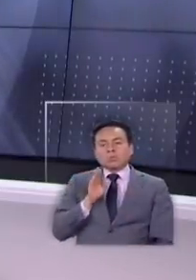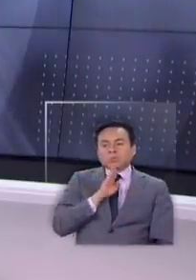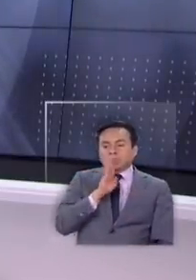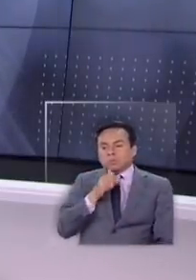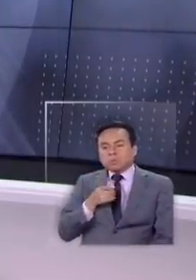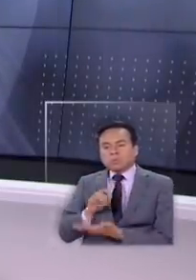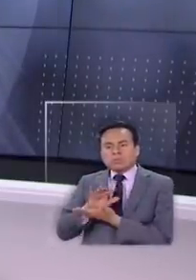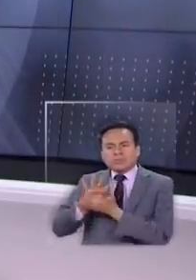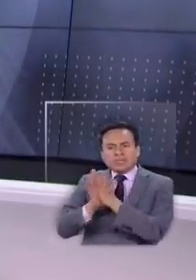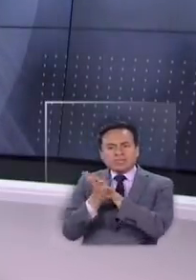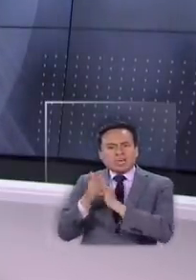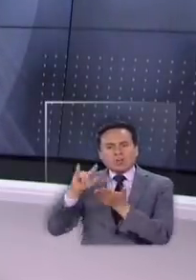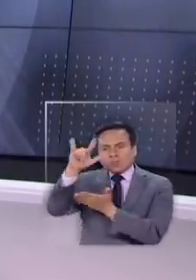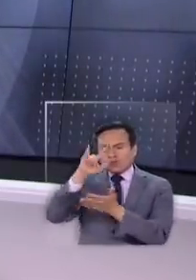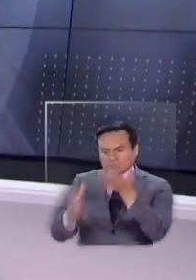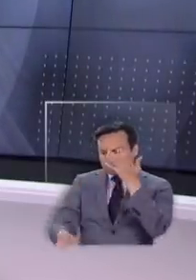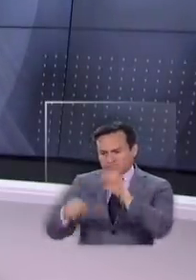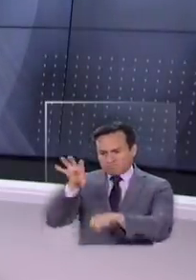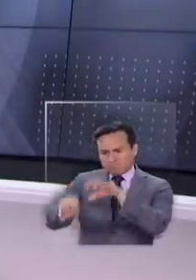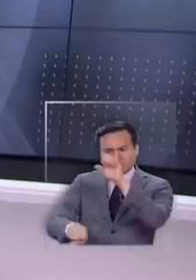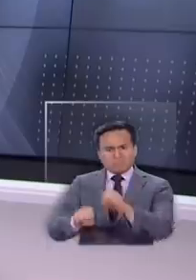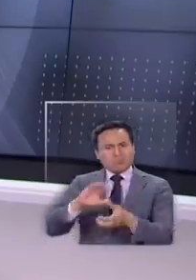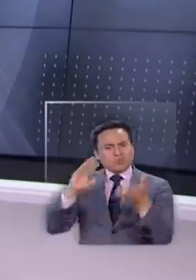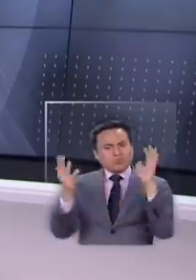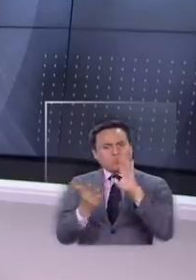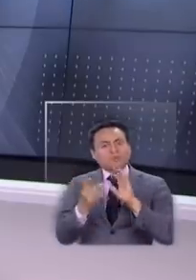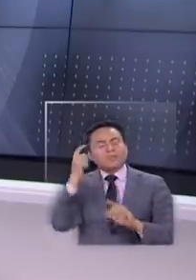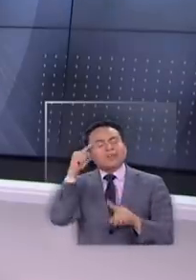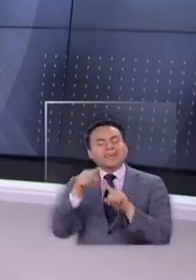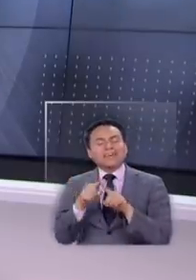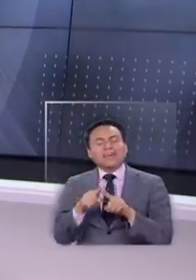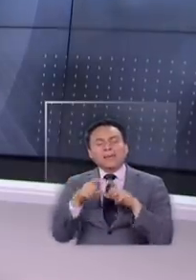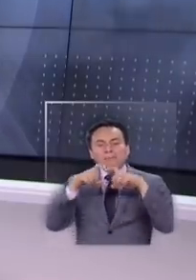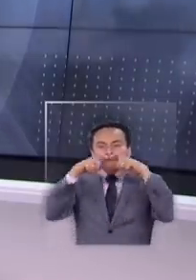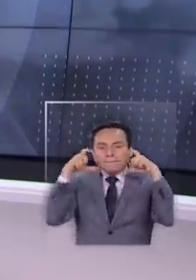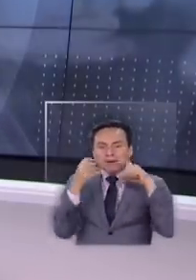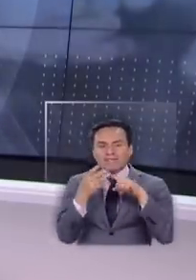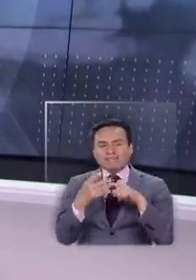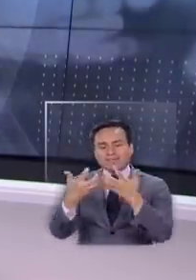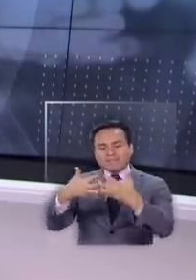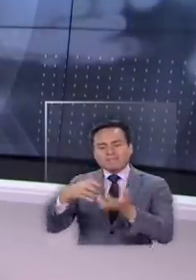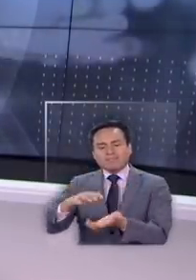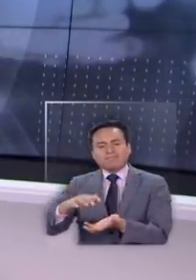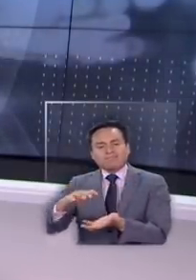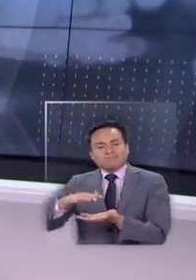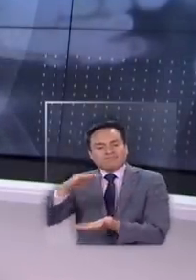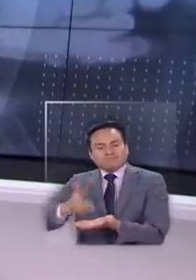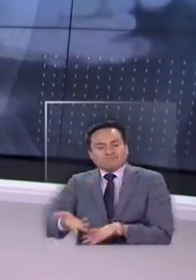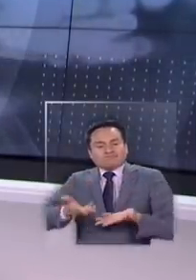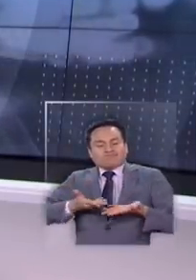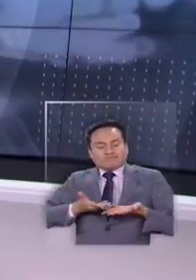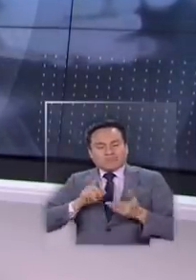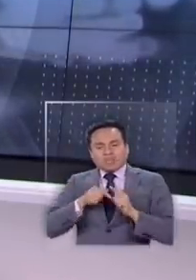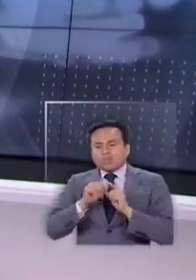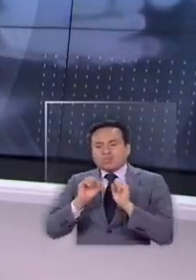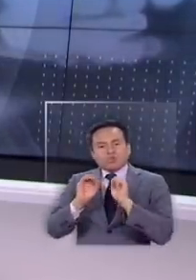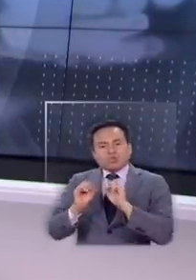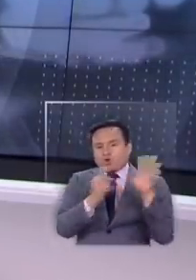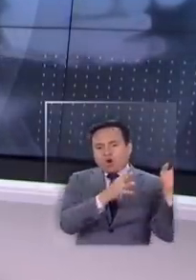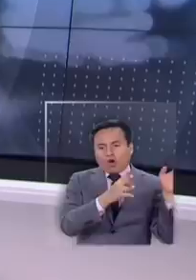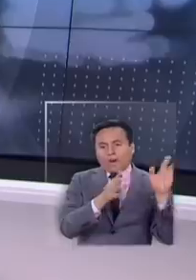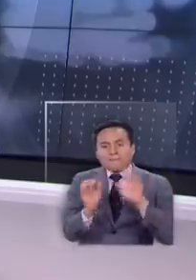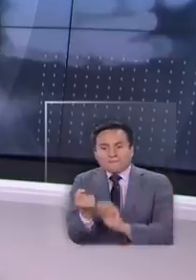decomisos en distintos aeropuertos del mundo. La práctica busca que mascarillas o ventiladores no abandonen esos lugares